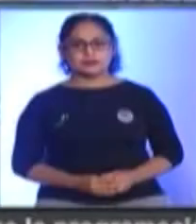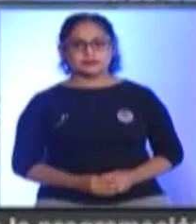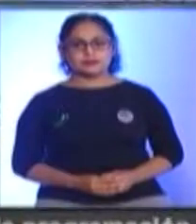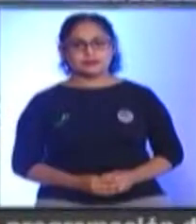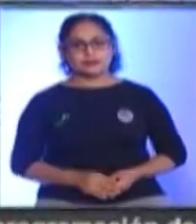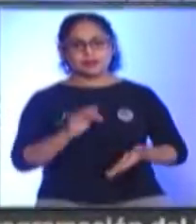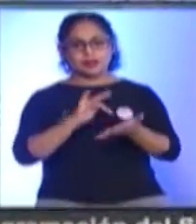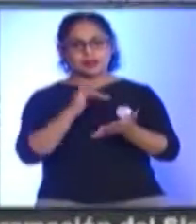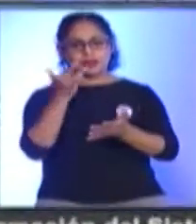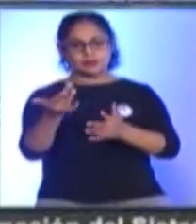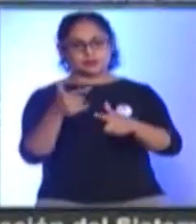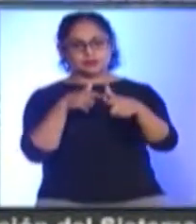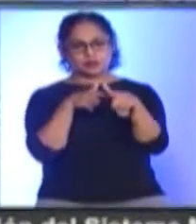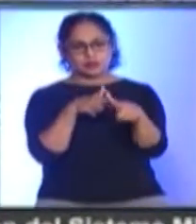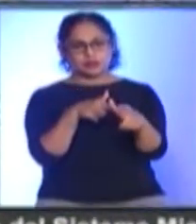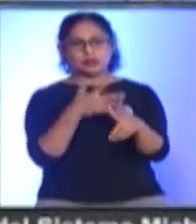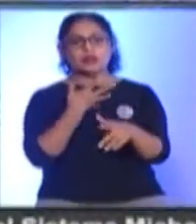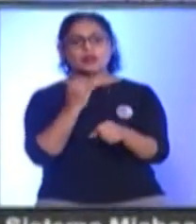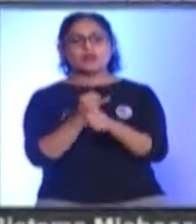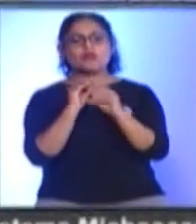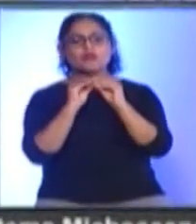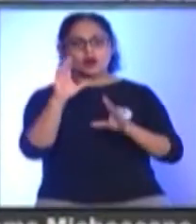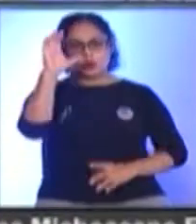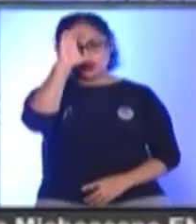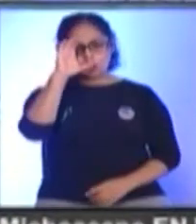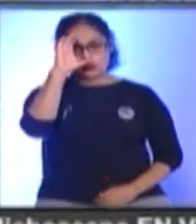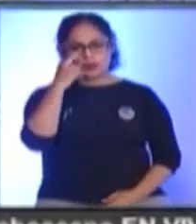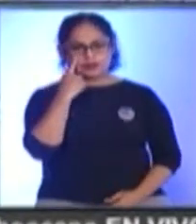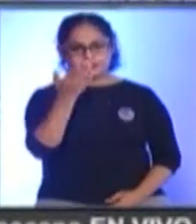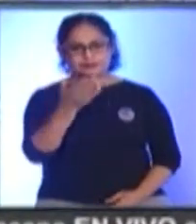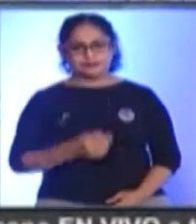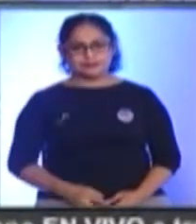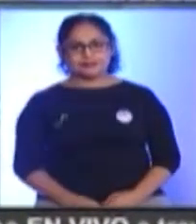Gracias por continuar Con nosotros Tenemos información Cultural Aquí en SM Noticias